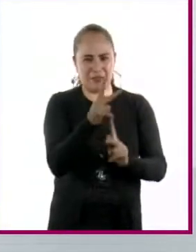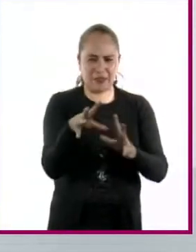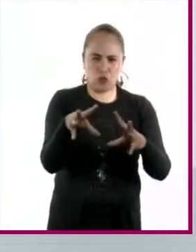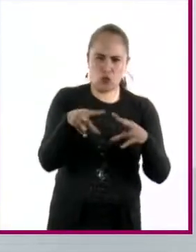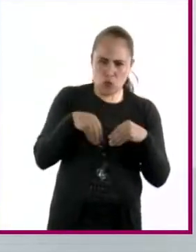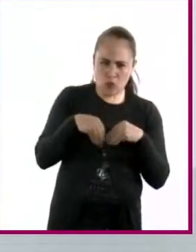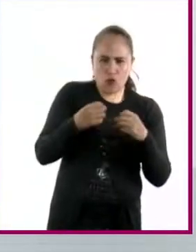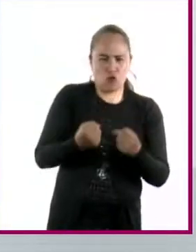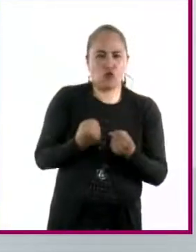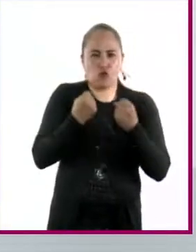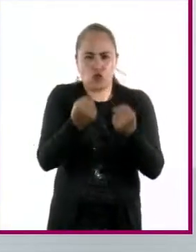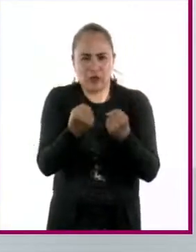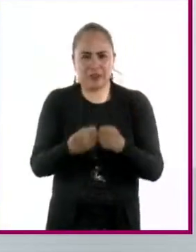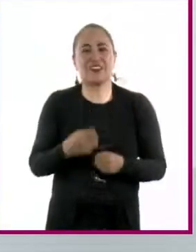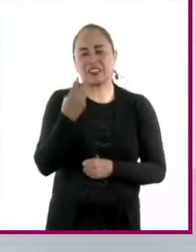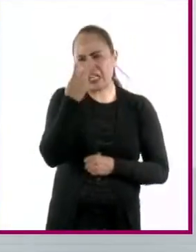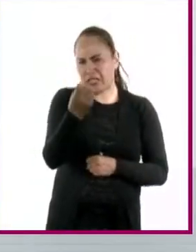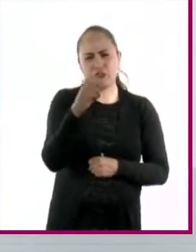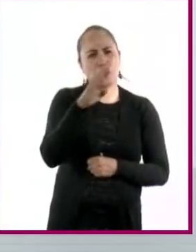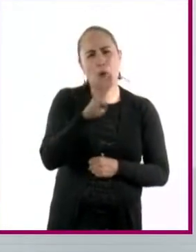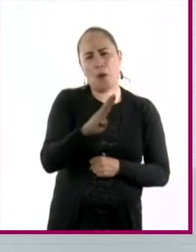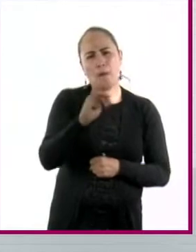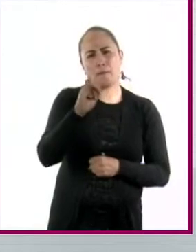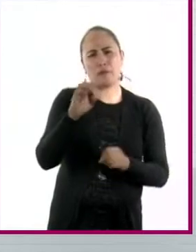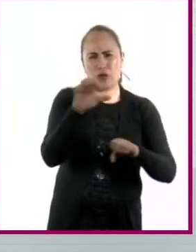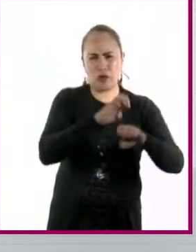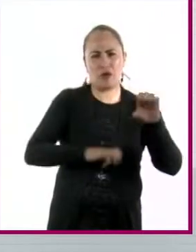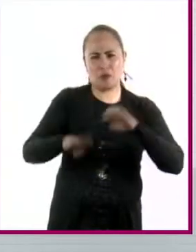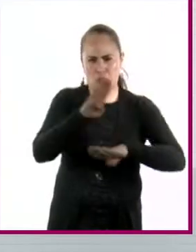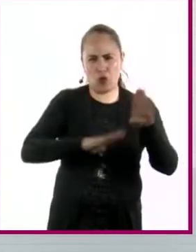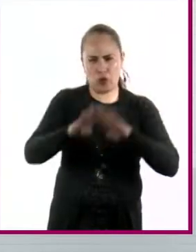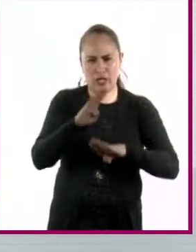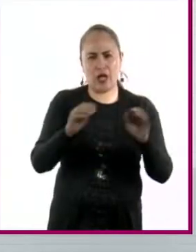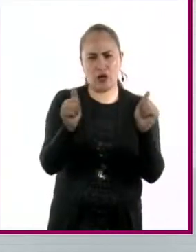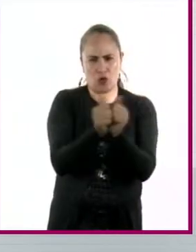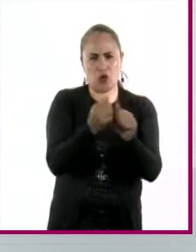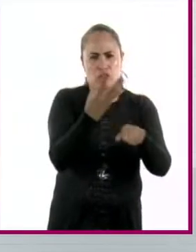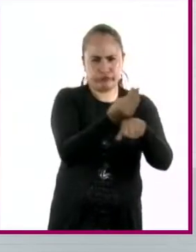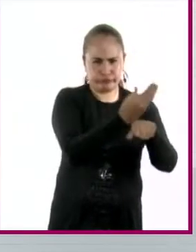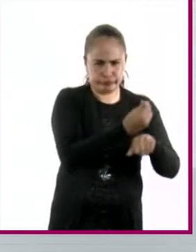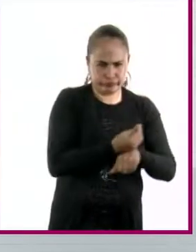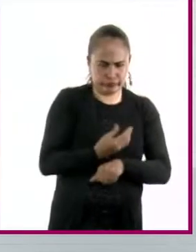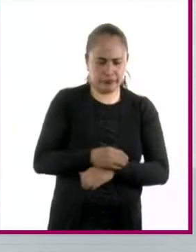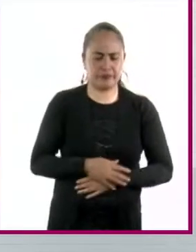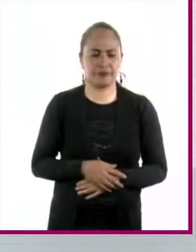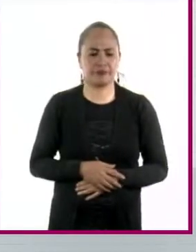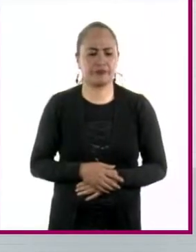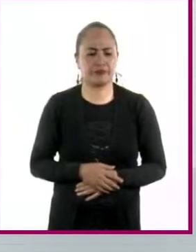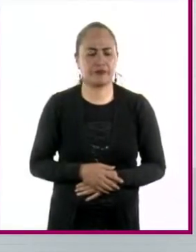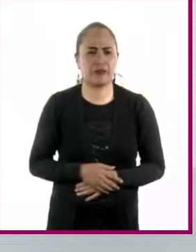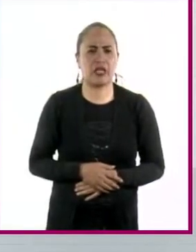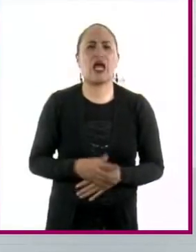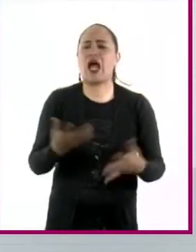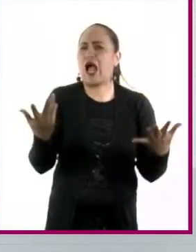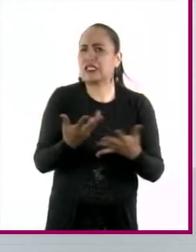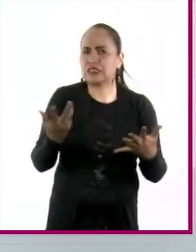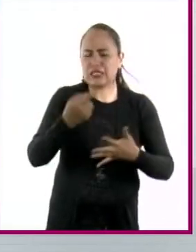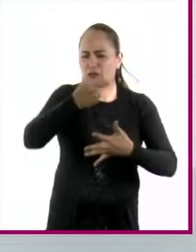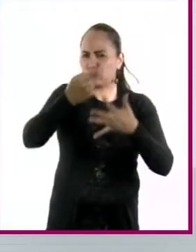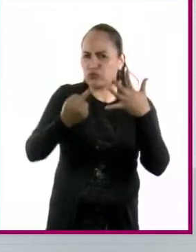Entonces eso es una bioremediación natural. ¿Qué factores debemos tener para que suceda la bioremediación?